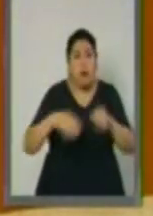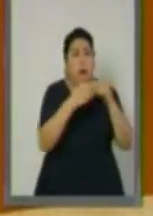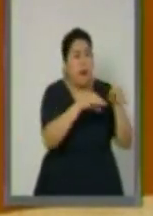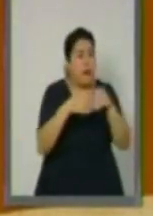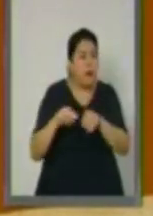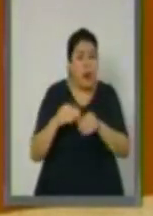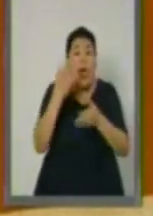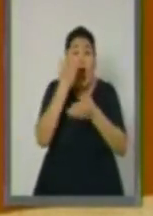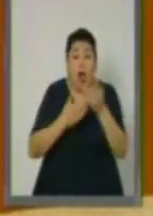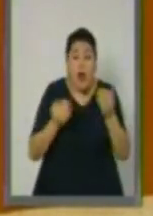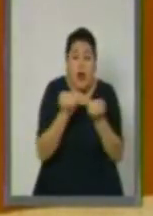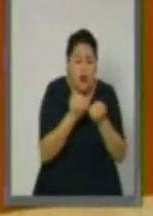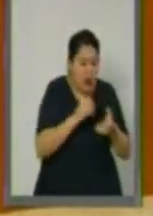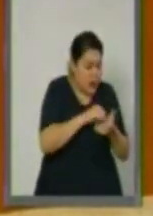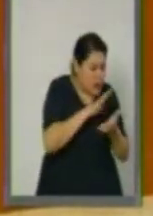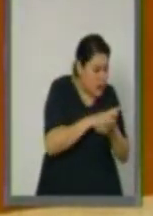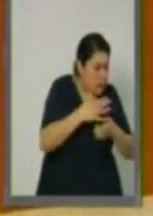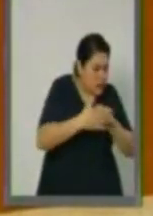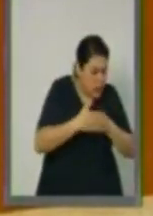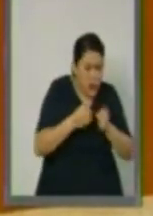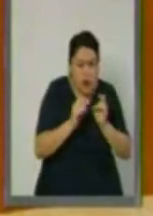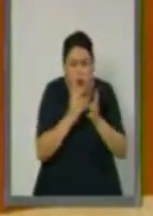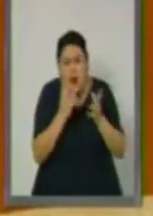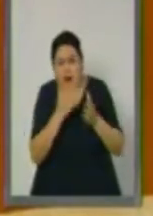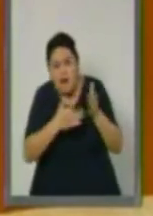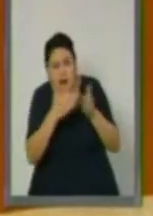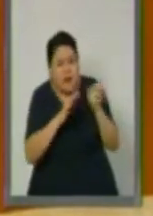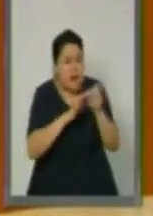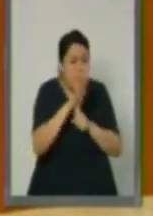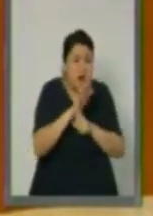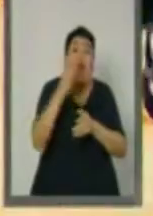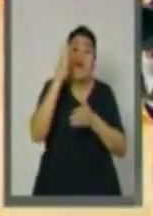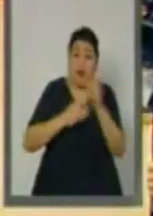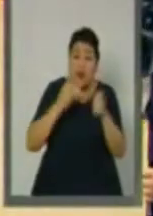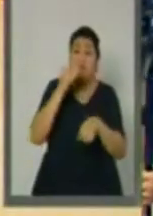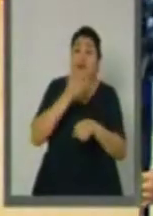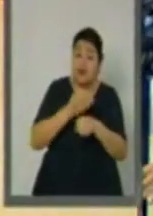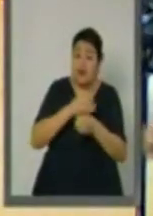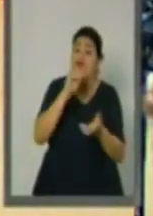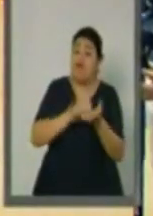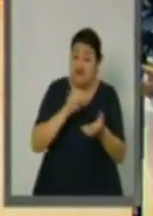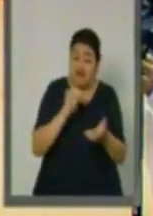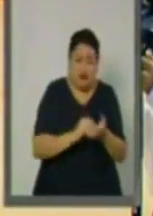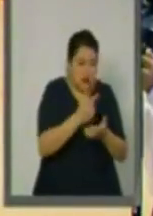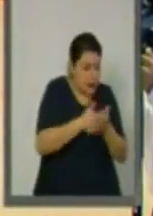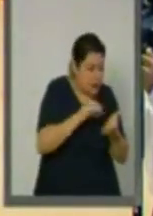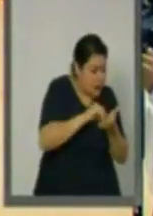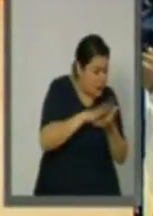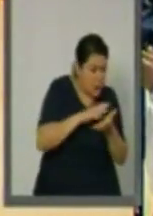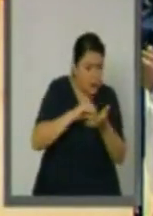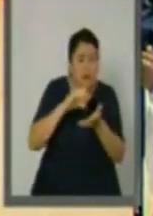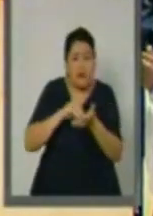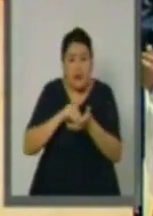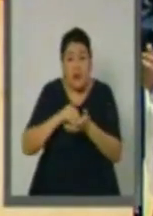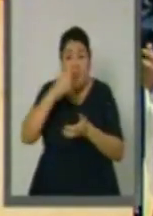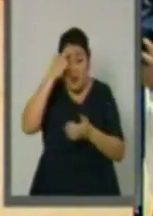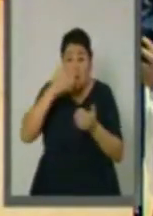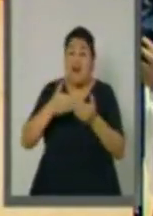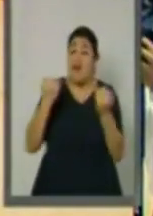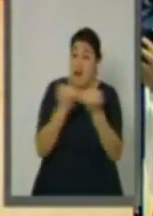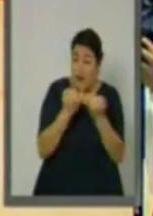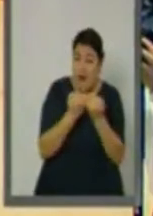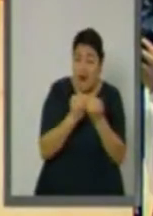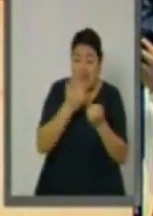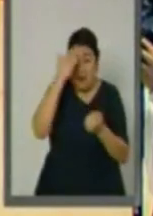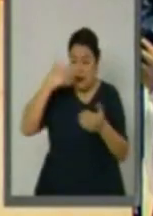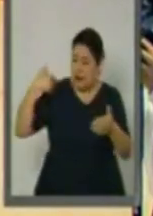contabilizándose para iniciar una reconstrucción de cada entidad federativa. A pesar de lo anterior, después de este sismo, se hizo